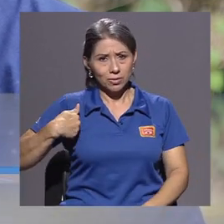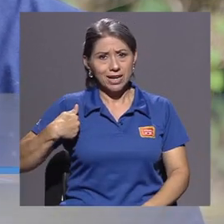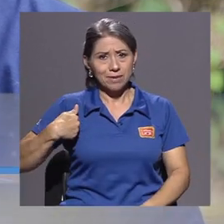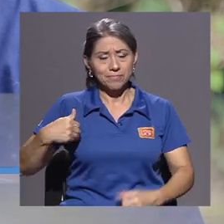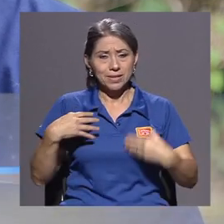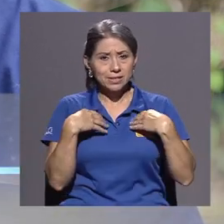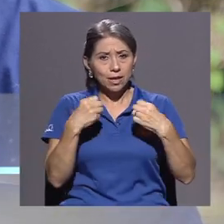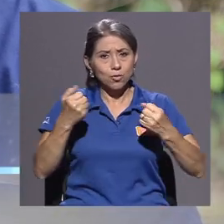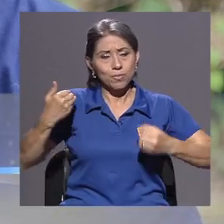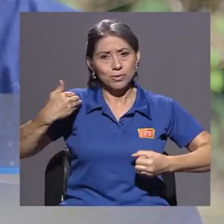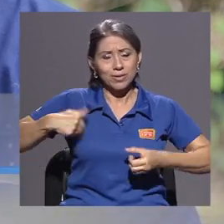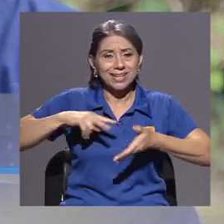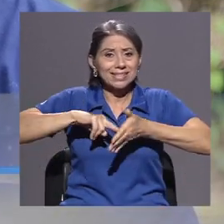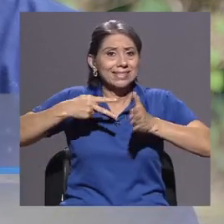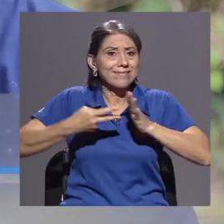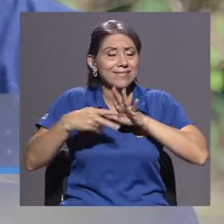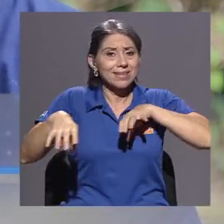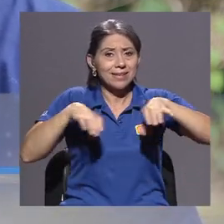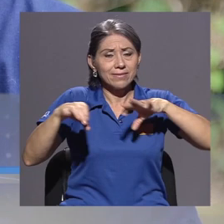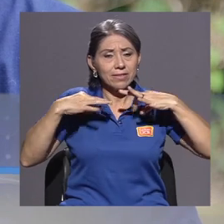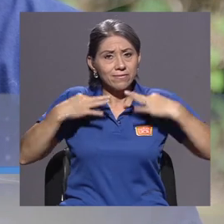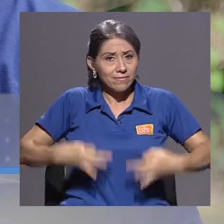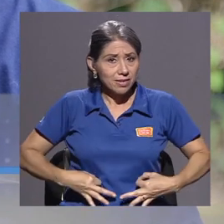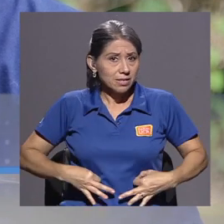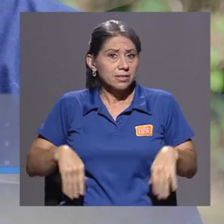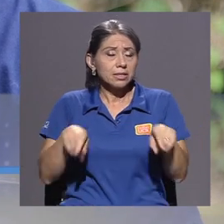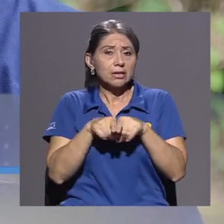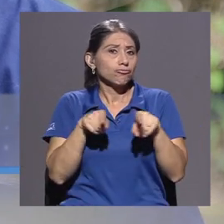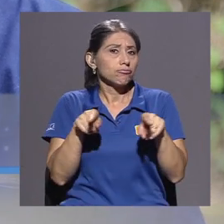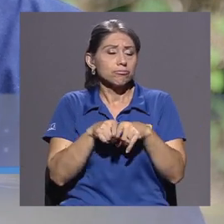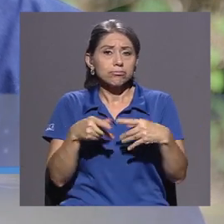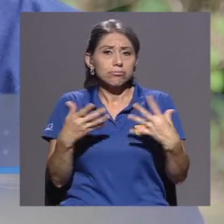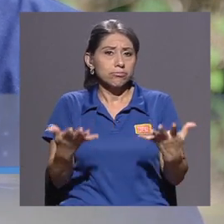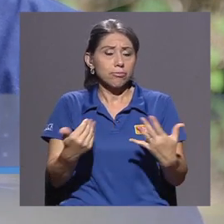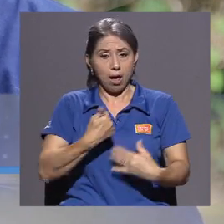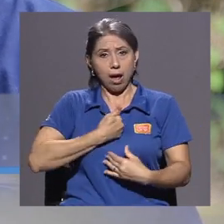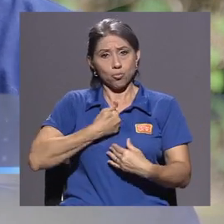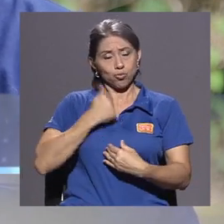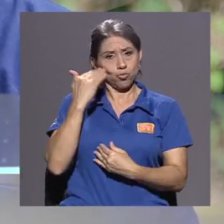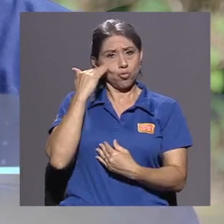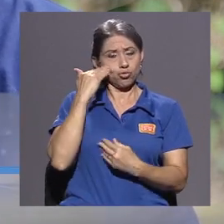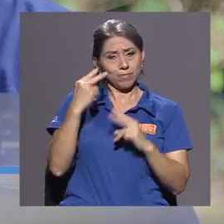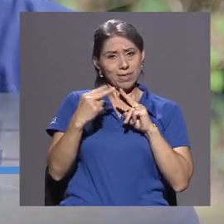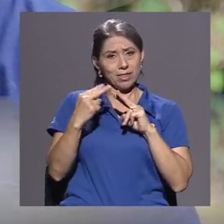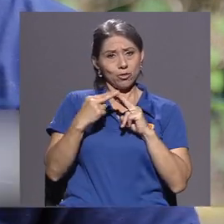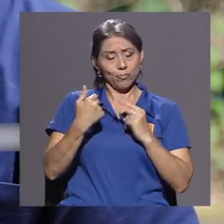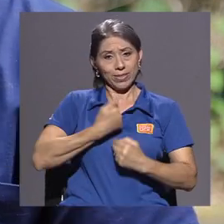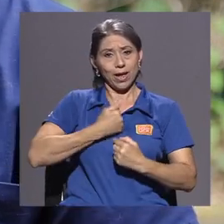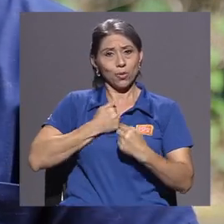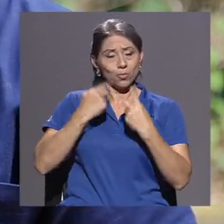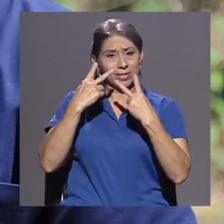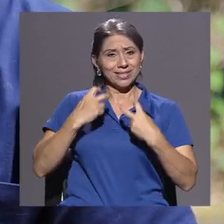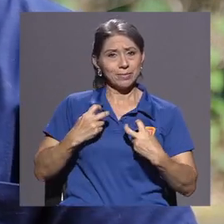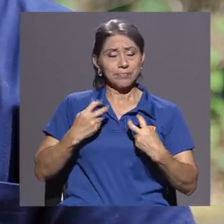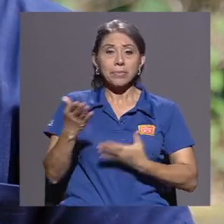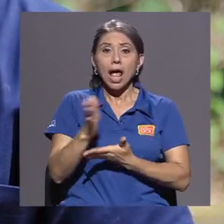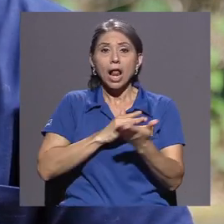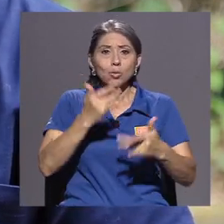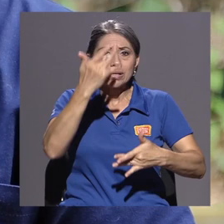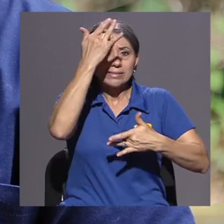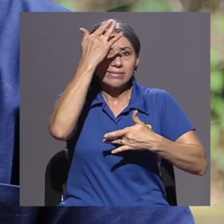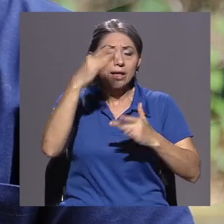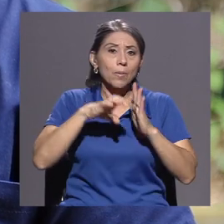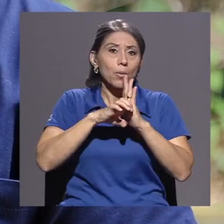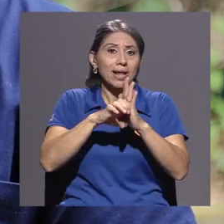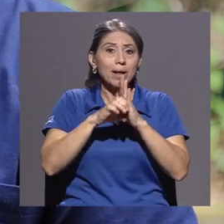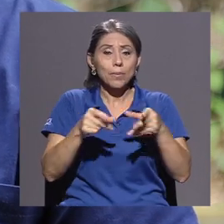implica desde la actividad física hasta el autoconocimiento, el autoexamen. Hay patologías como el